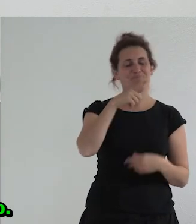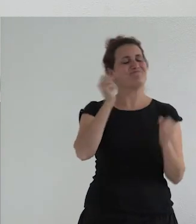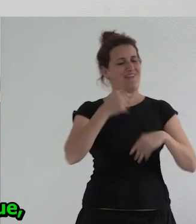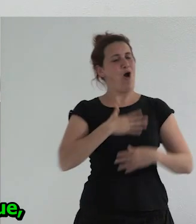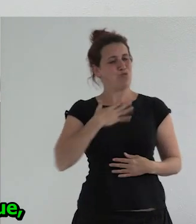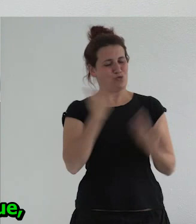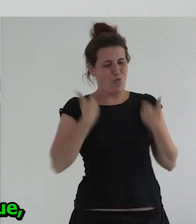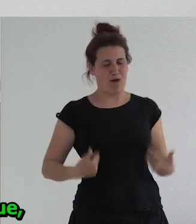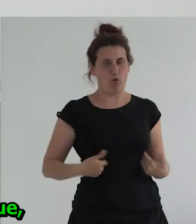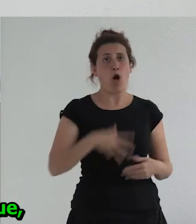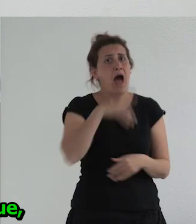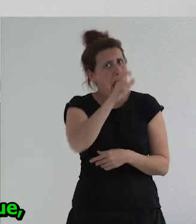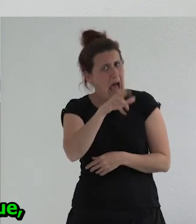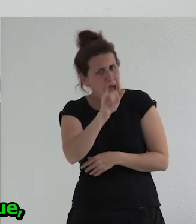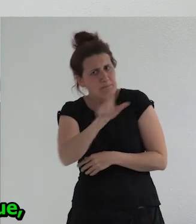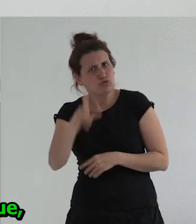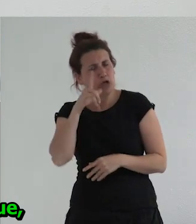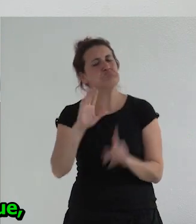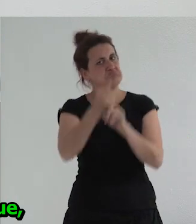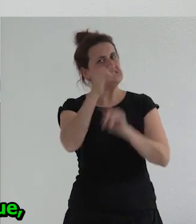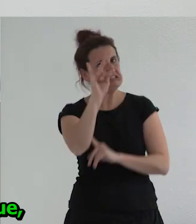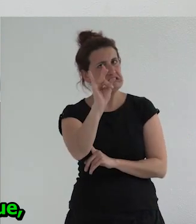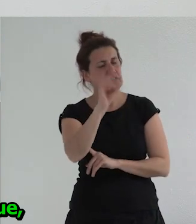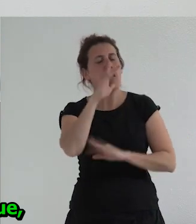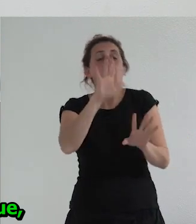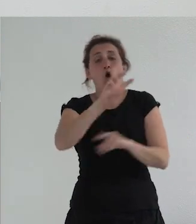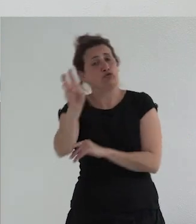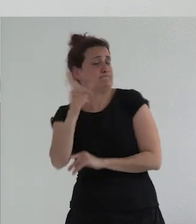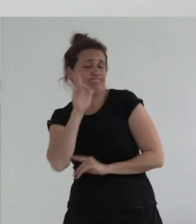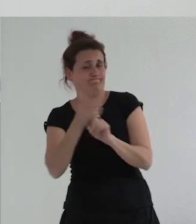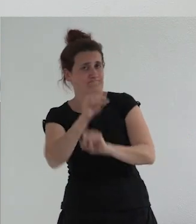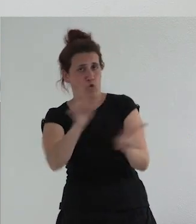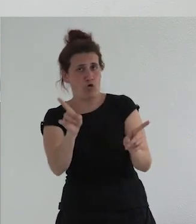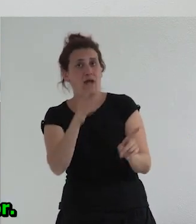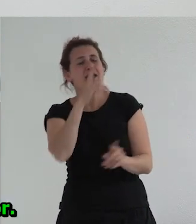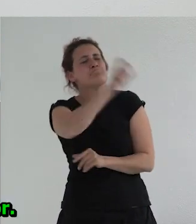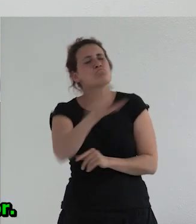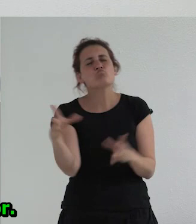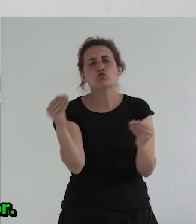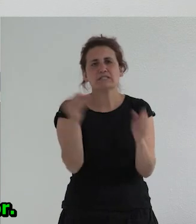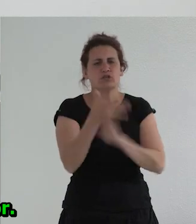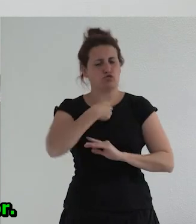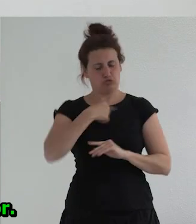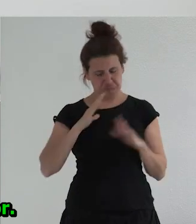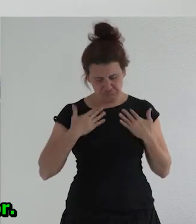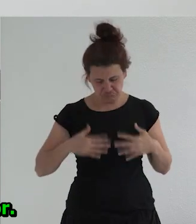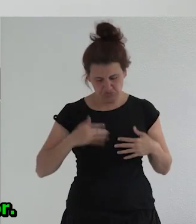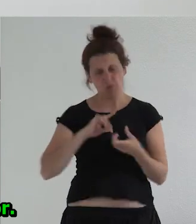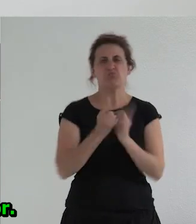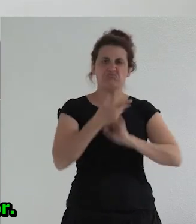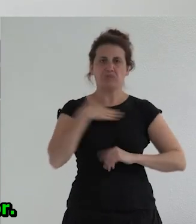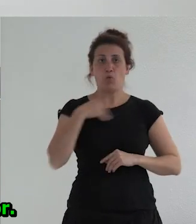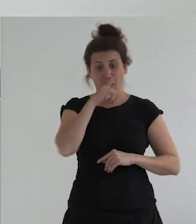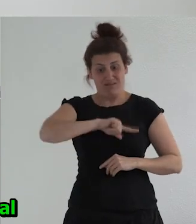gusto con su cuerpo hay quien lo consigue hay quien simplemente no lo consigue y luego hay mucha gente que optamos por modificar nuestro cuerpo para